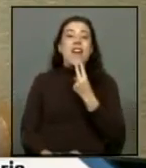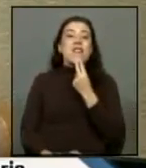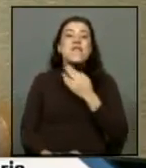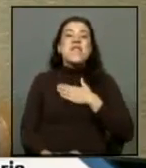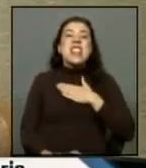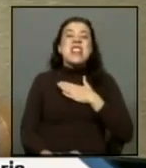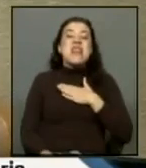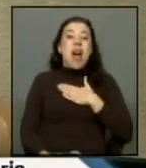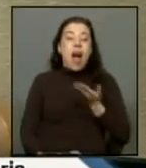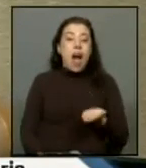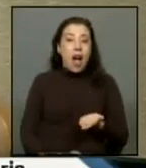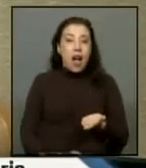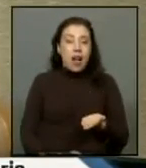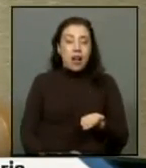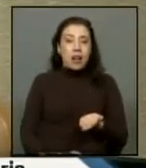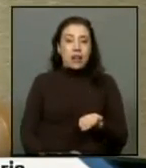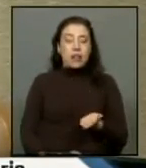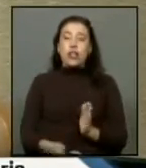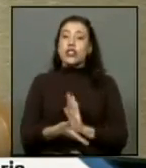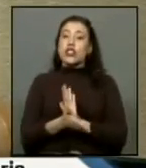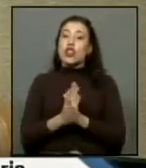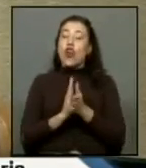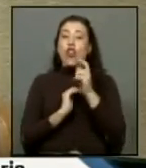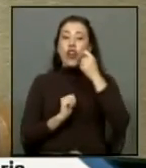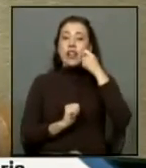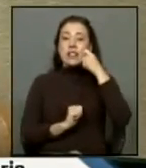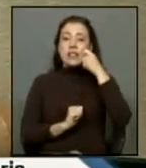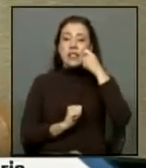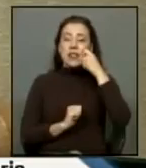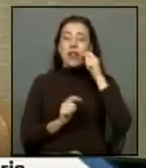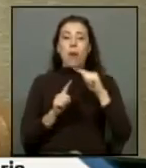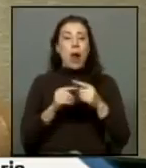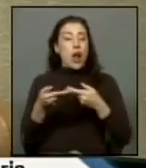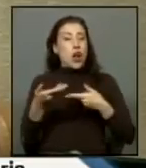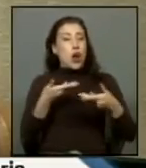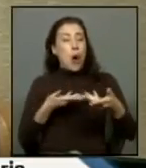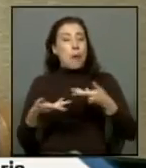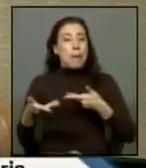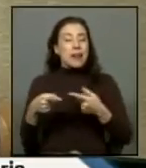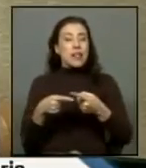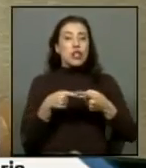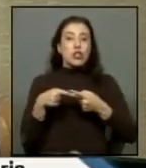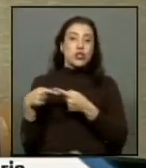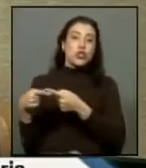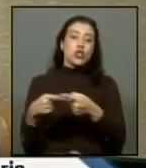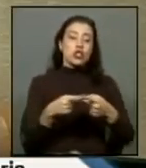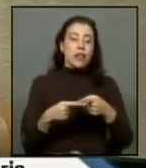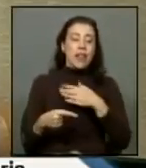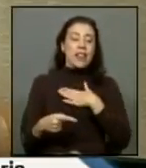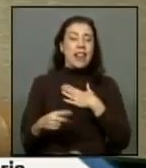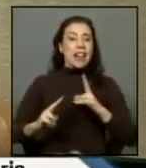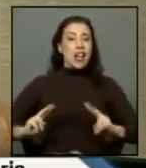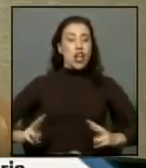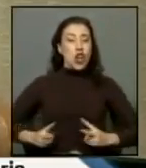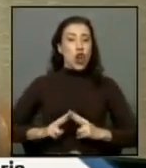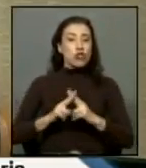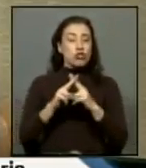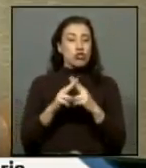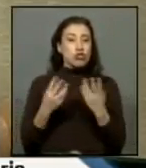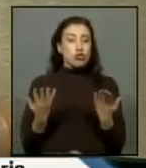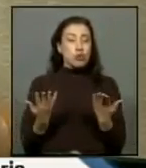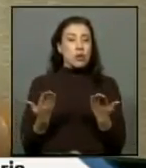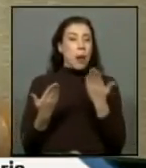para que valoremos todo lo que implica compartir una sociedad que busca construirse a sí misma